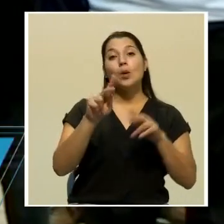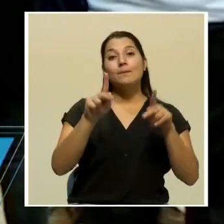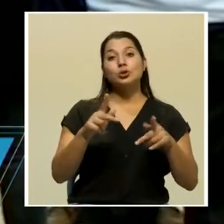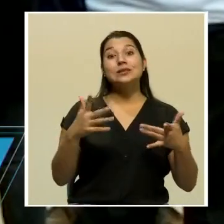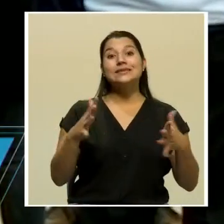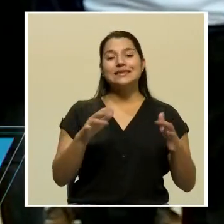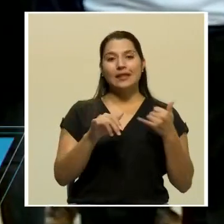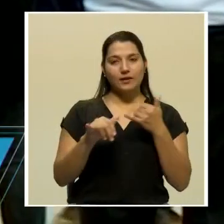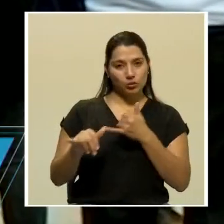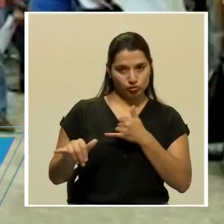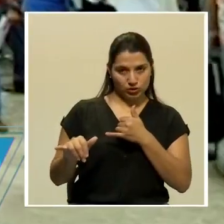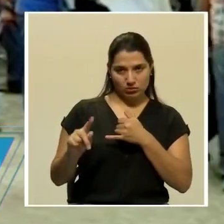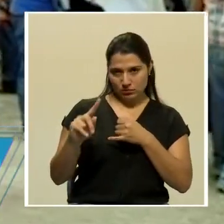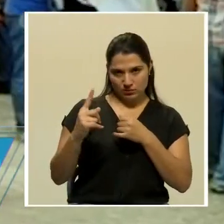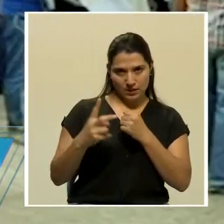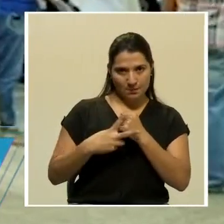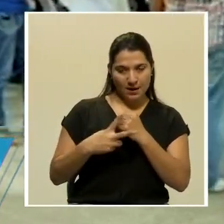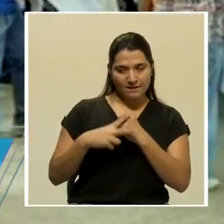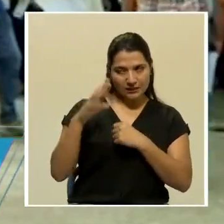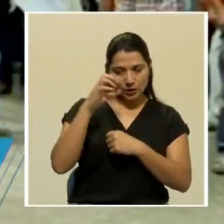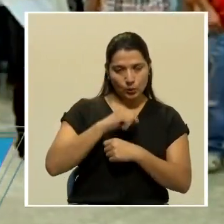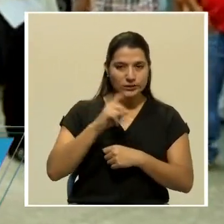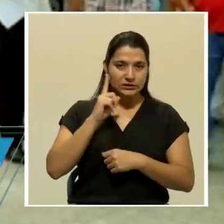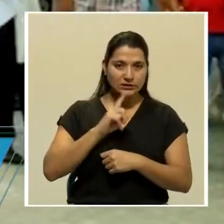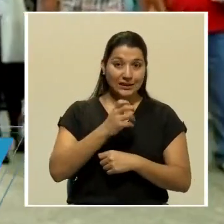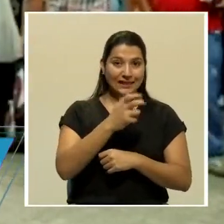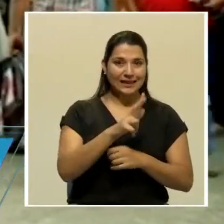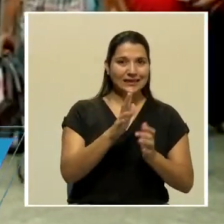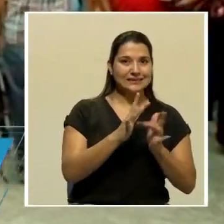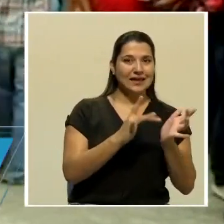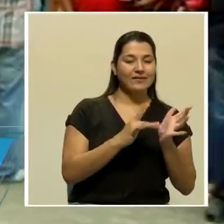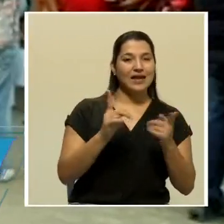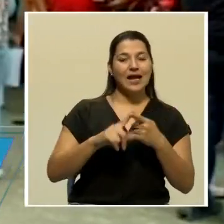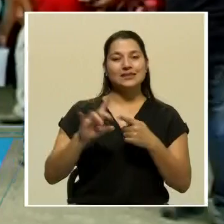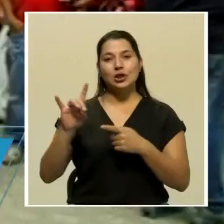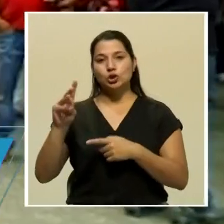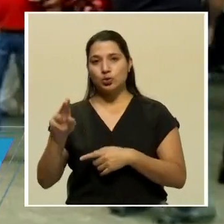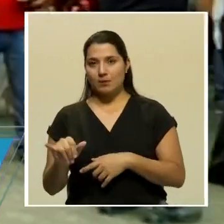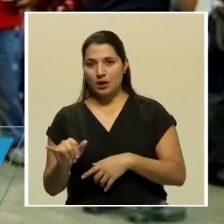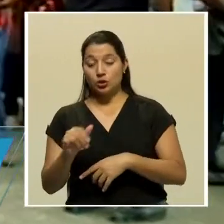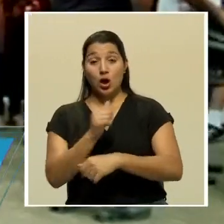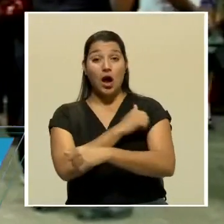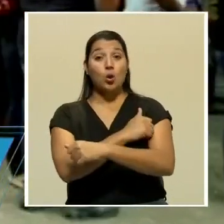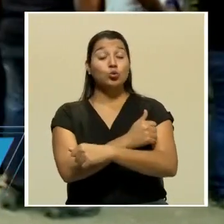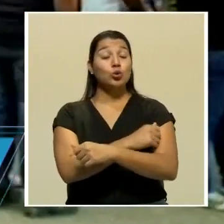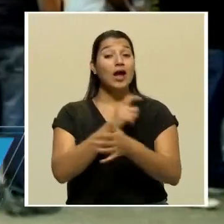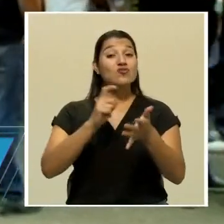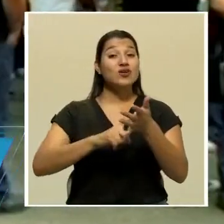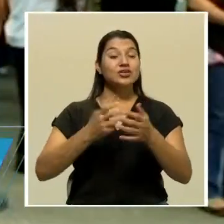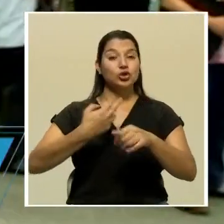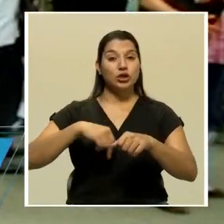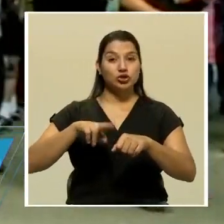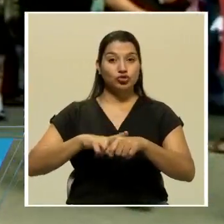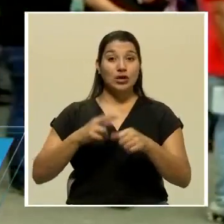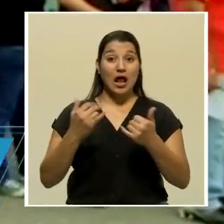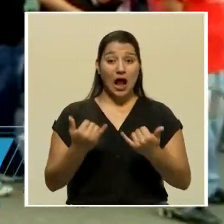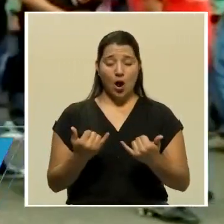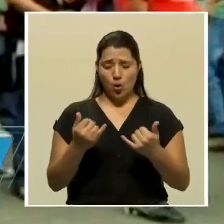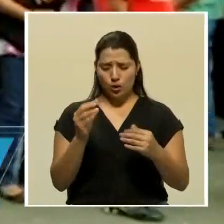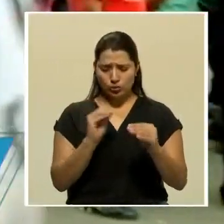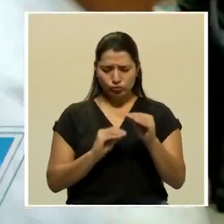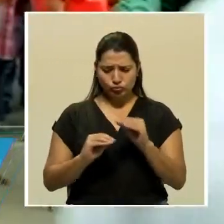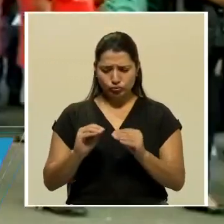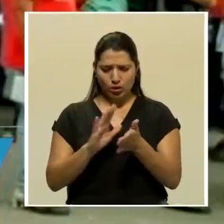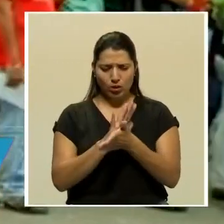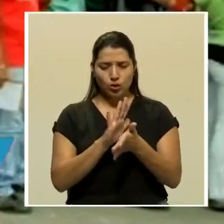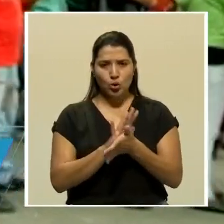denunciados y que fueron detectados entre el 13 de abril y el 8 de mayo. Las autoridades del Registro Nacional se encuentran preparando toda